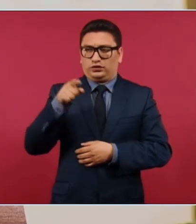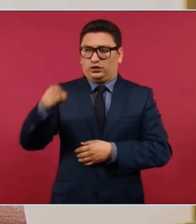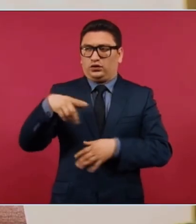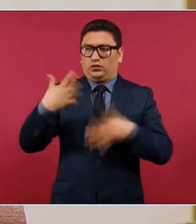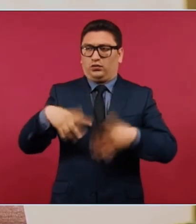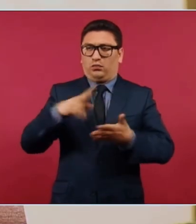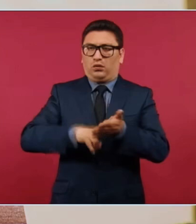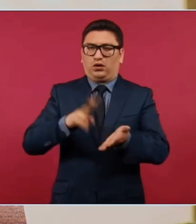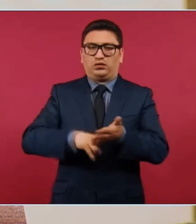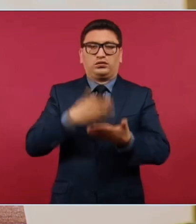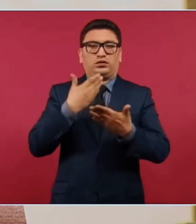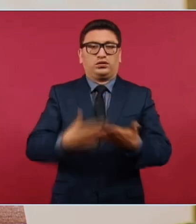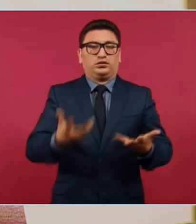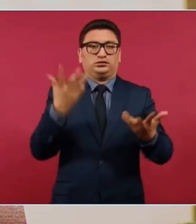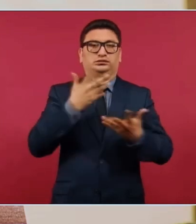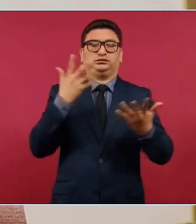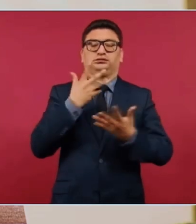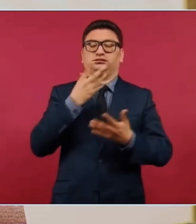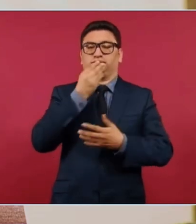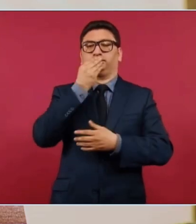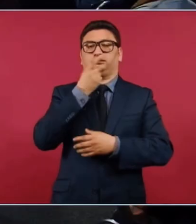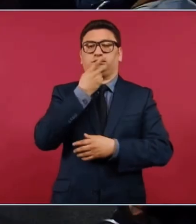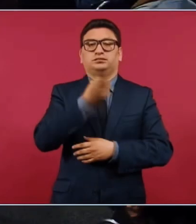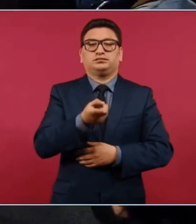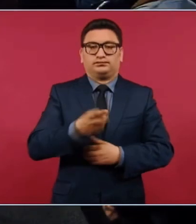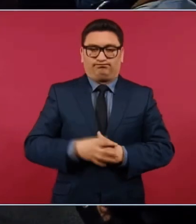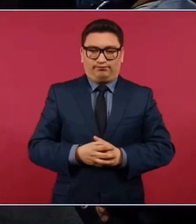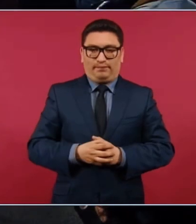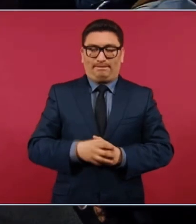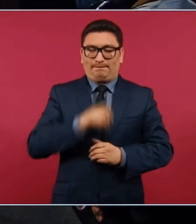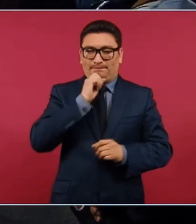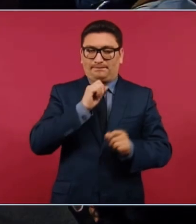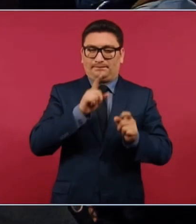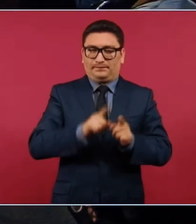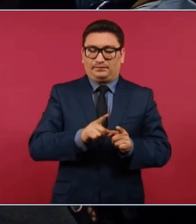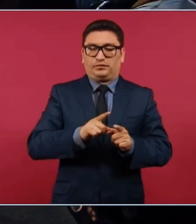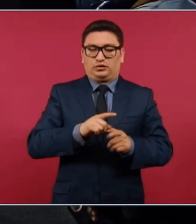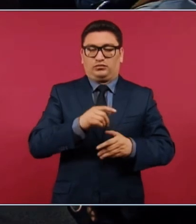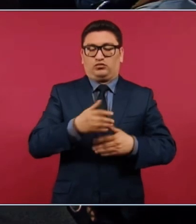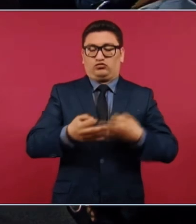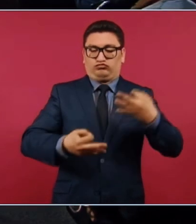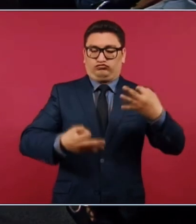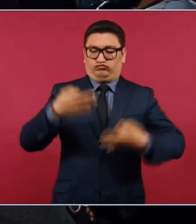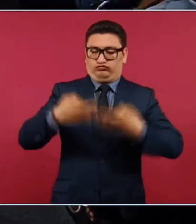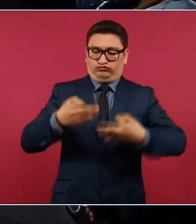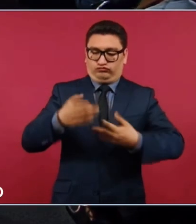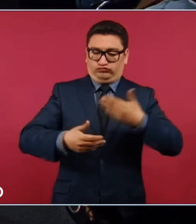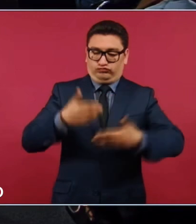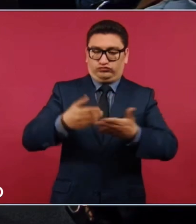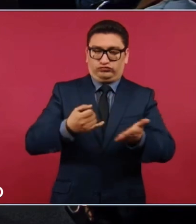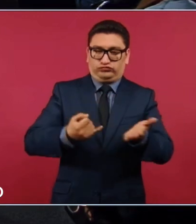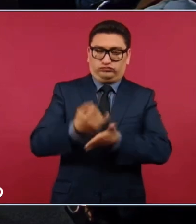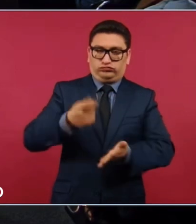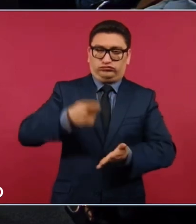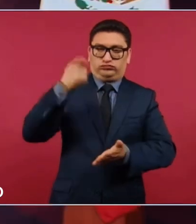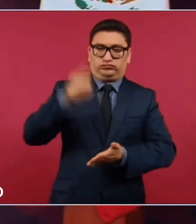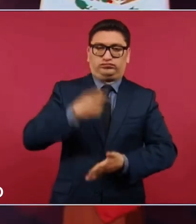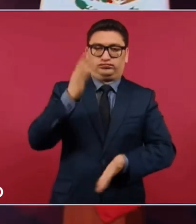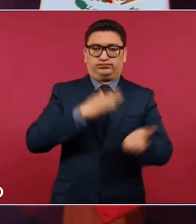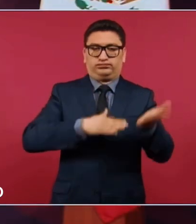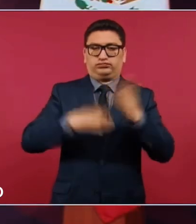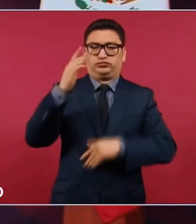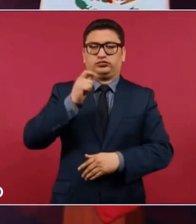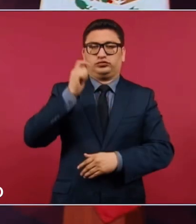¿Qué van a decir ahora? Al mismo tiempo, el resultado de este juicio es sin duda un triunfo en la